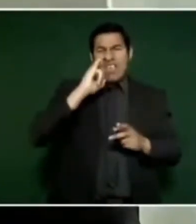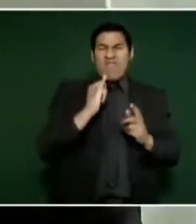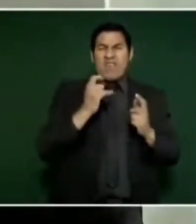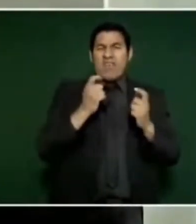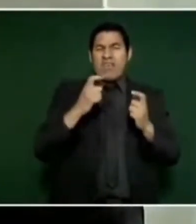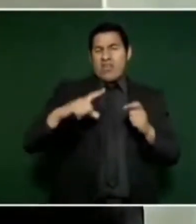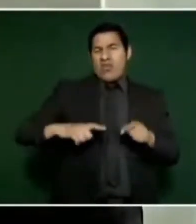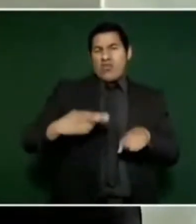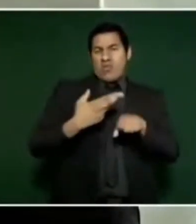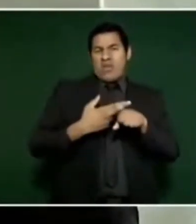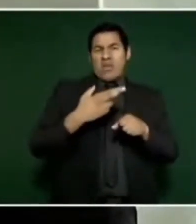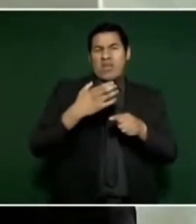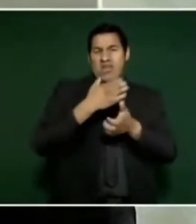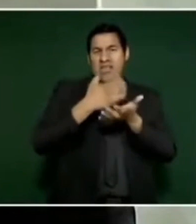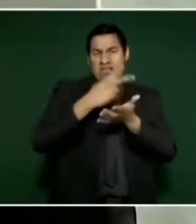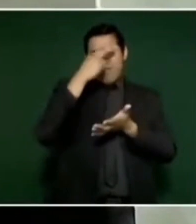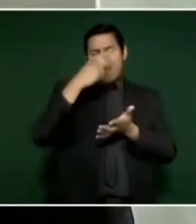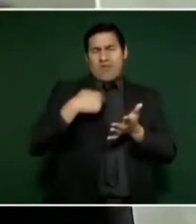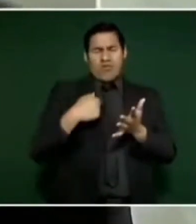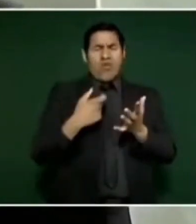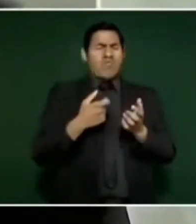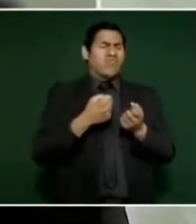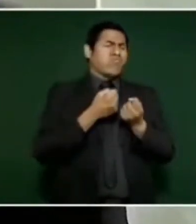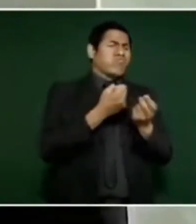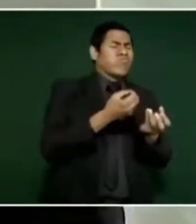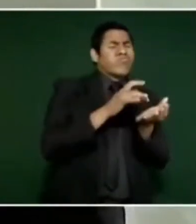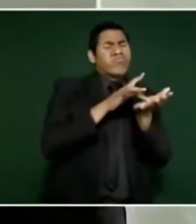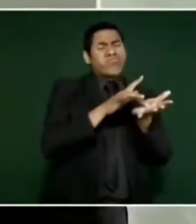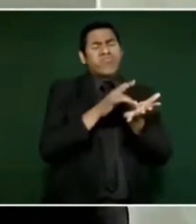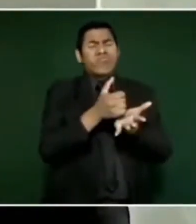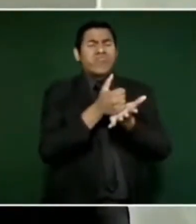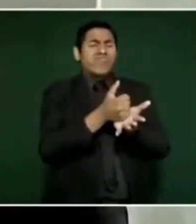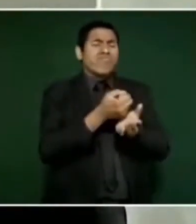declarar, yo no digo mentiras,